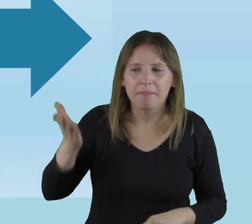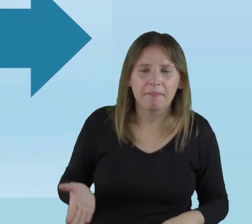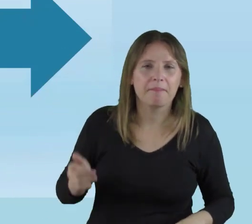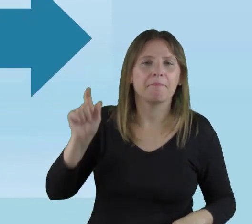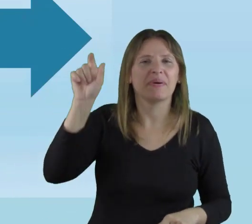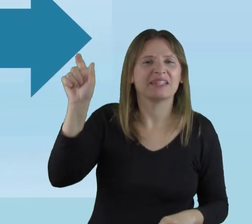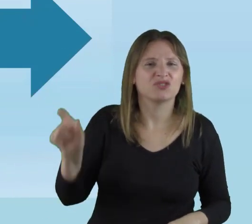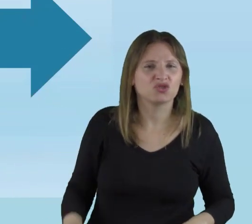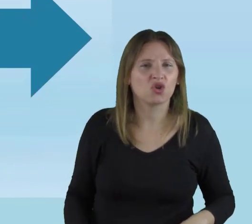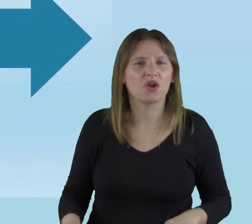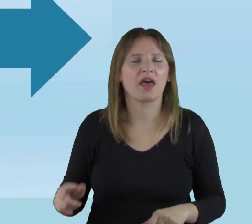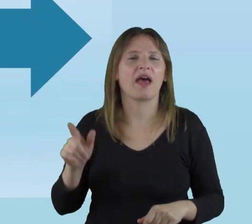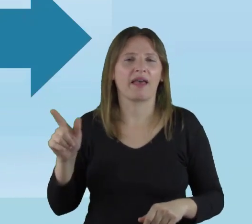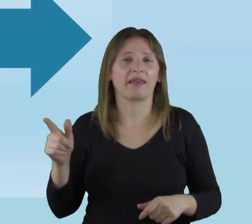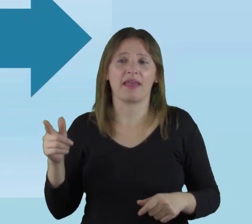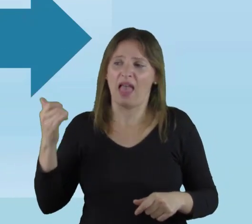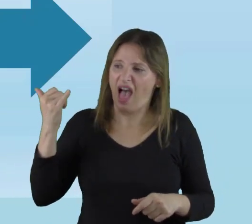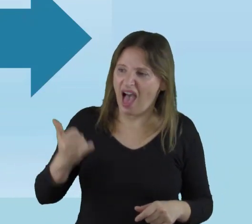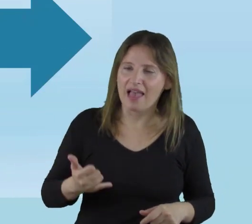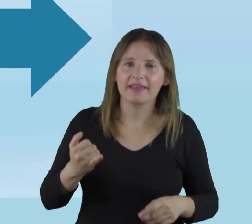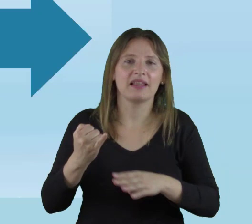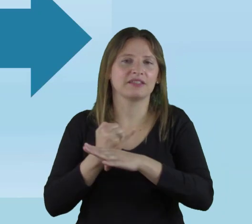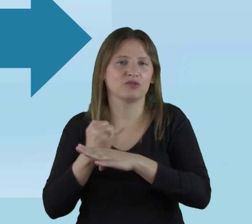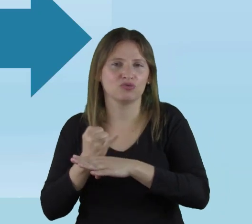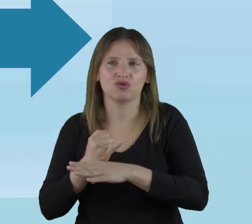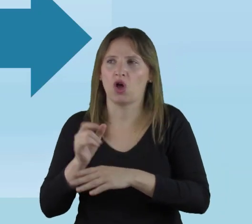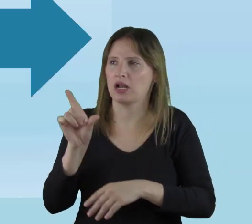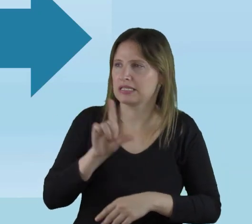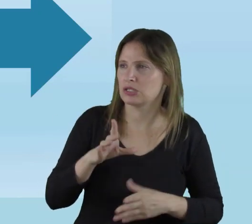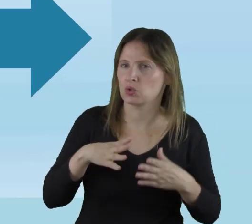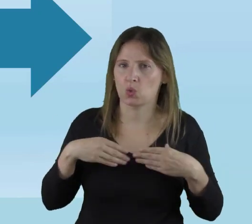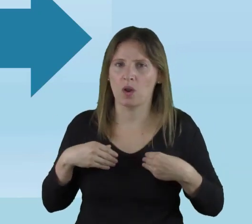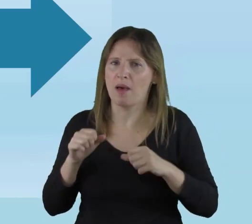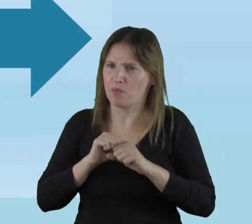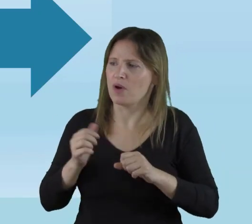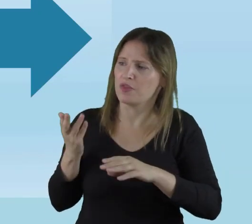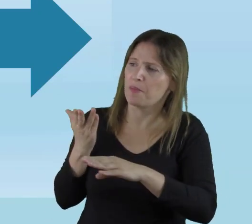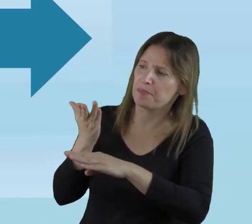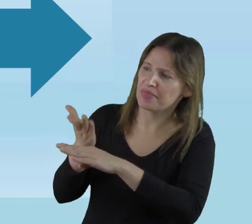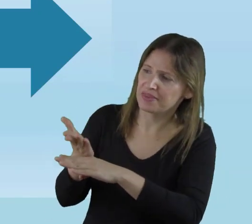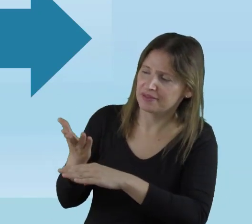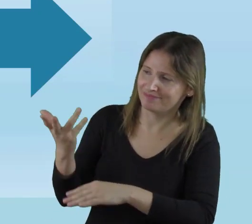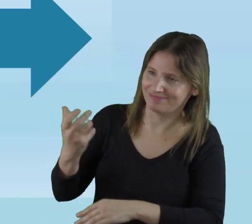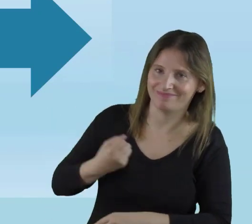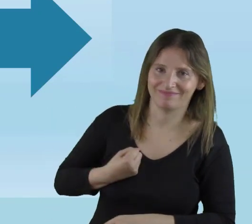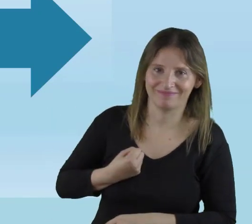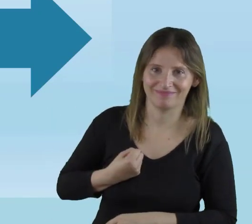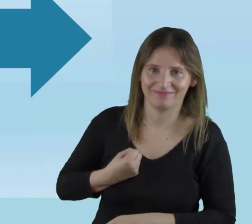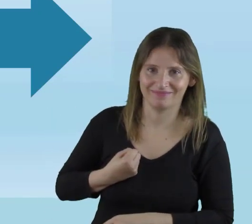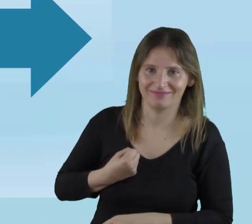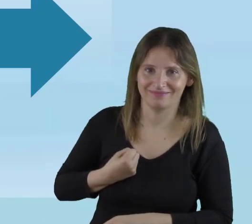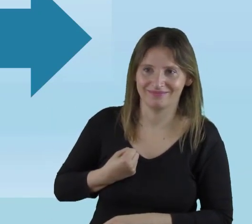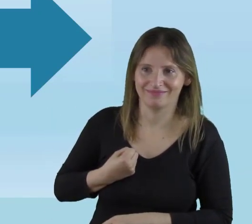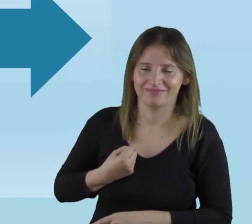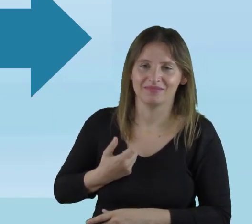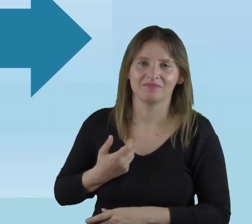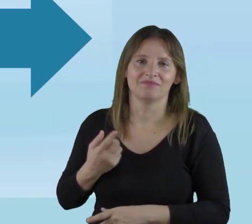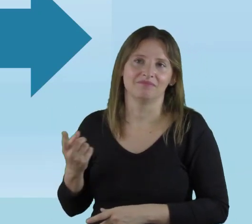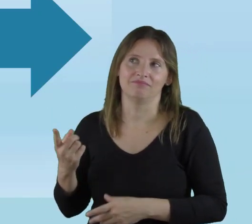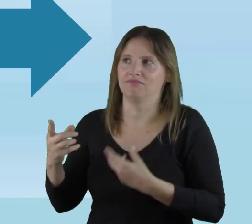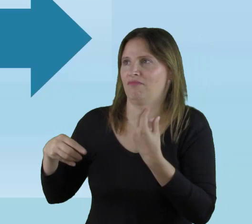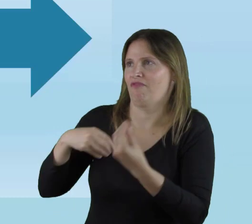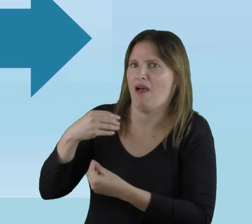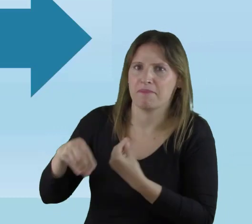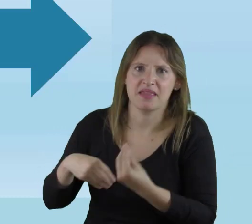pensar en las personas. En las personas que están disponibles y que yo puedo solicitarles el